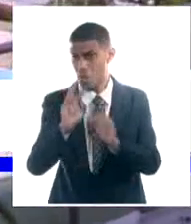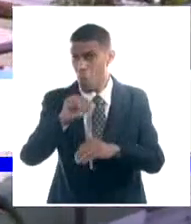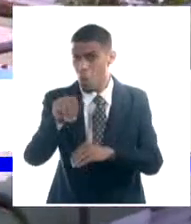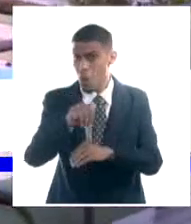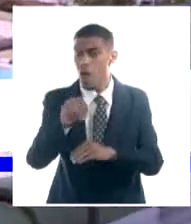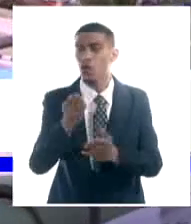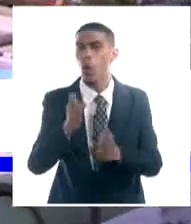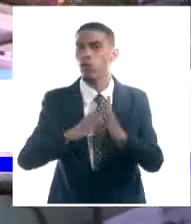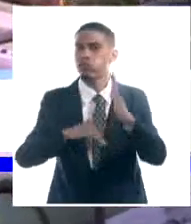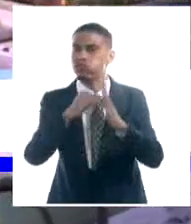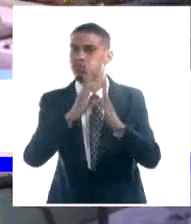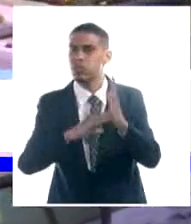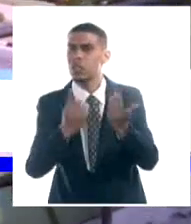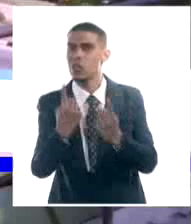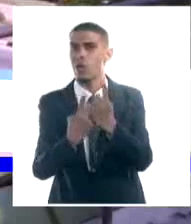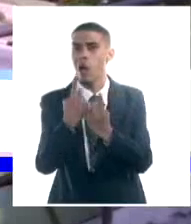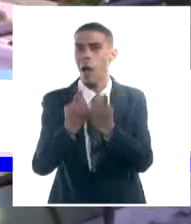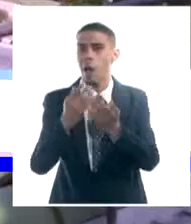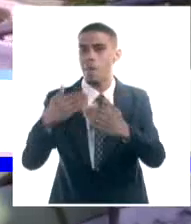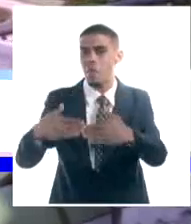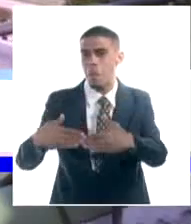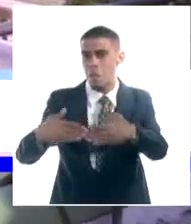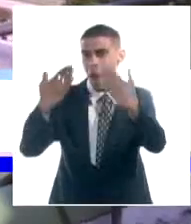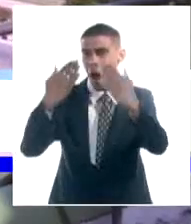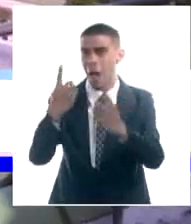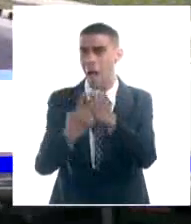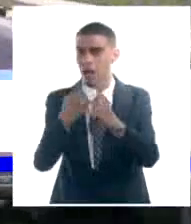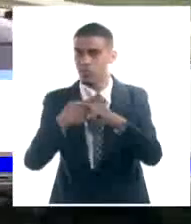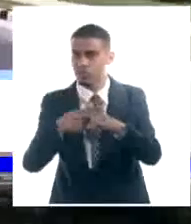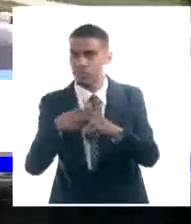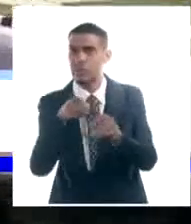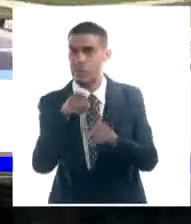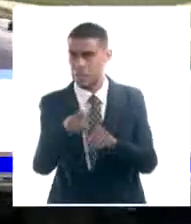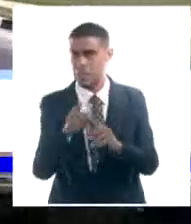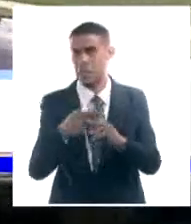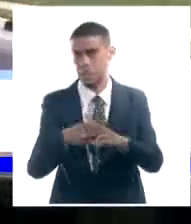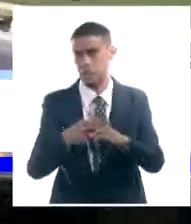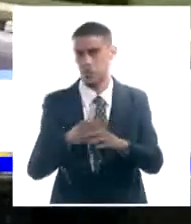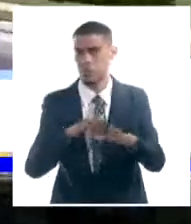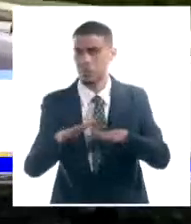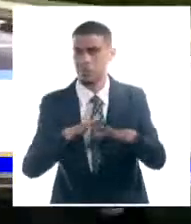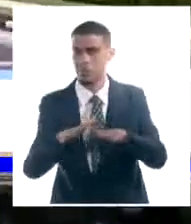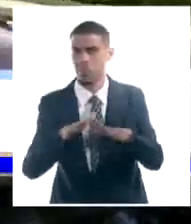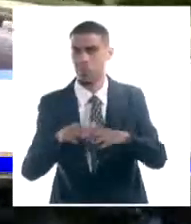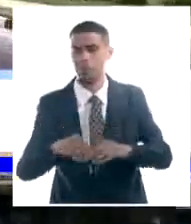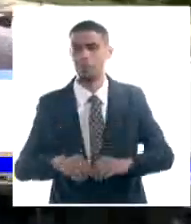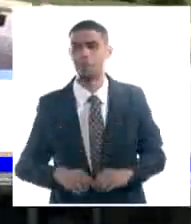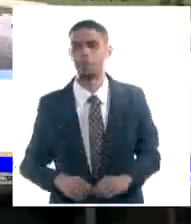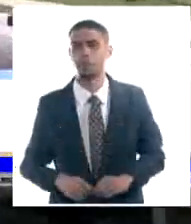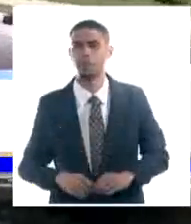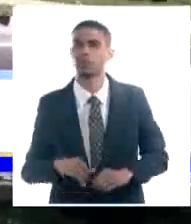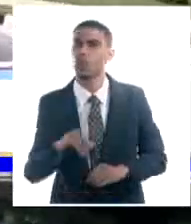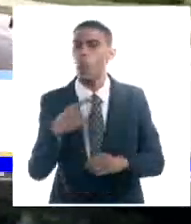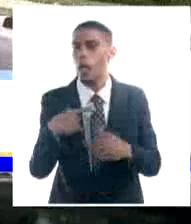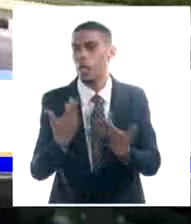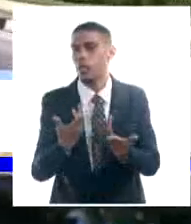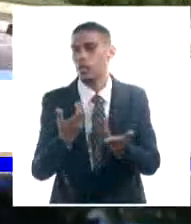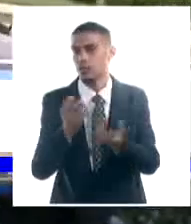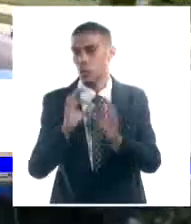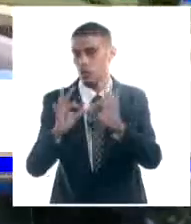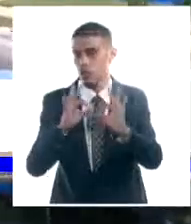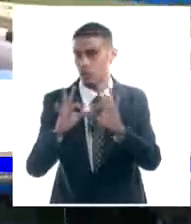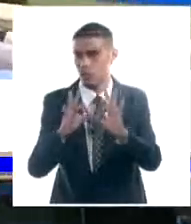fisuras y ranuras en los muros de salida y tratamiento en los tornasoles con un mortero especial para la protección del acero.